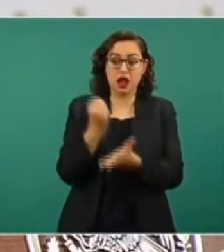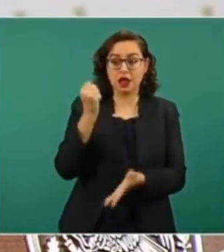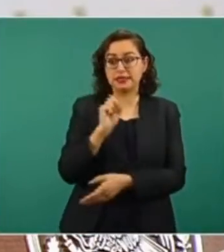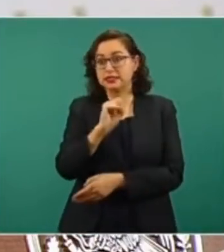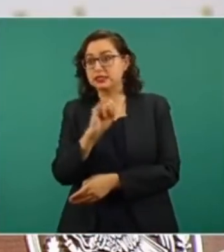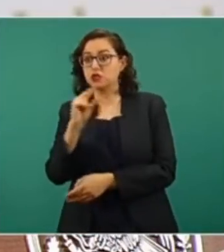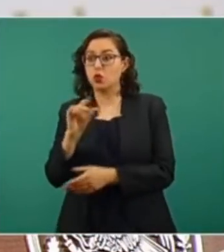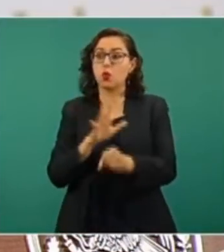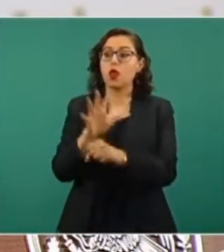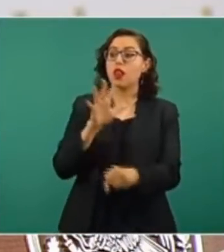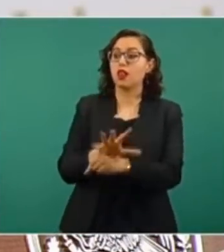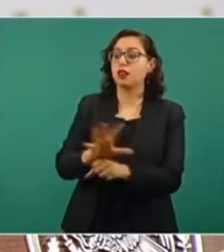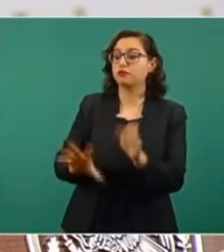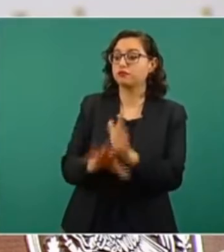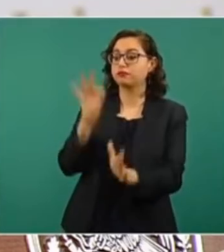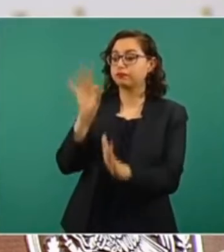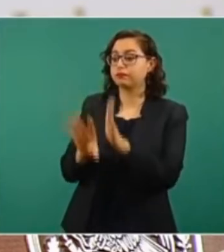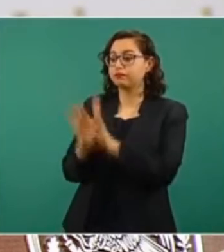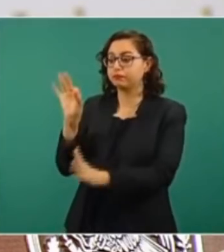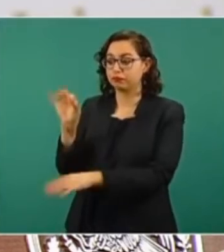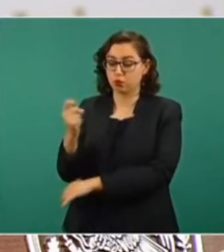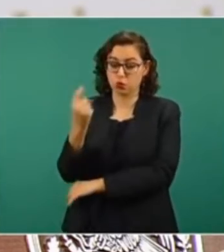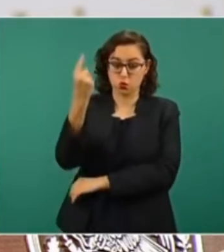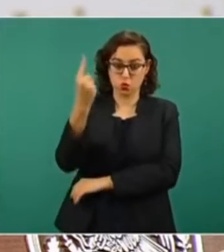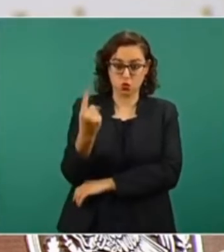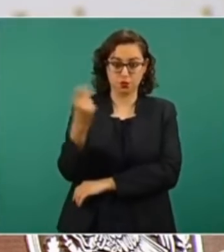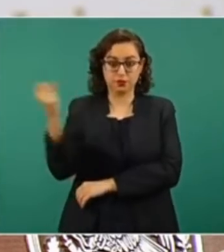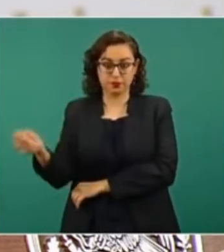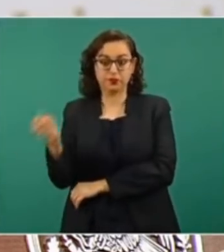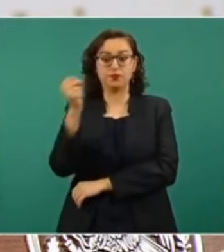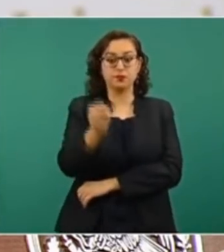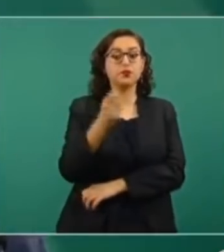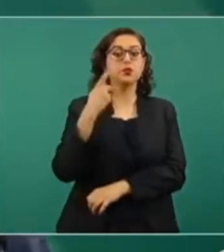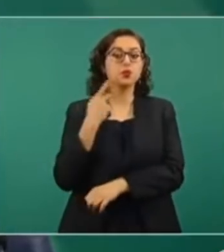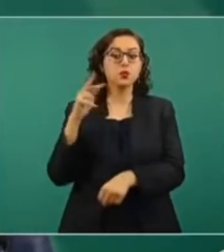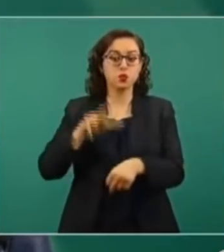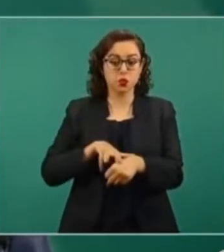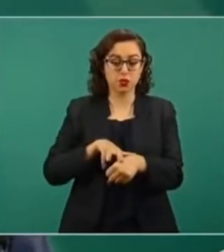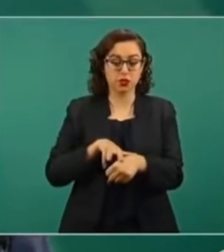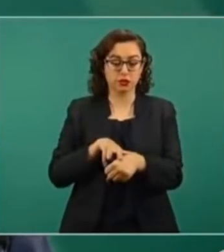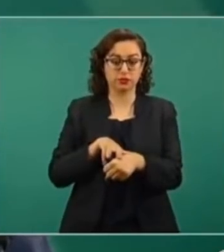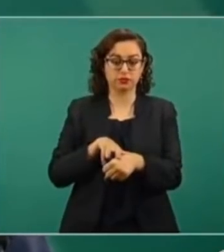de la terna al procurador